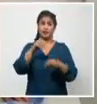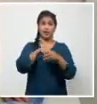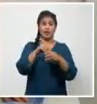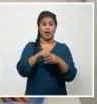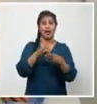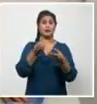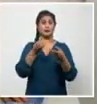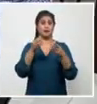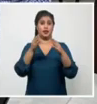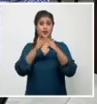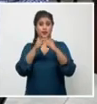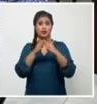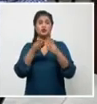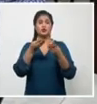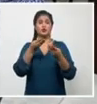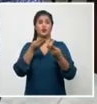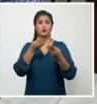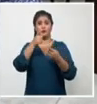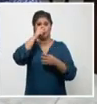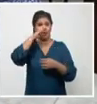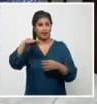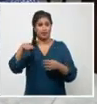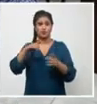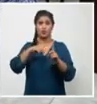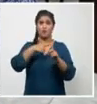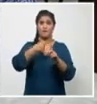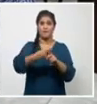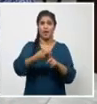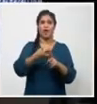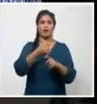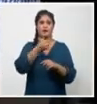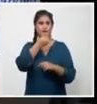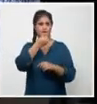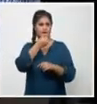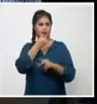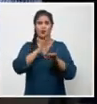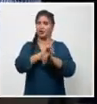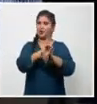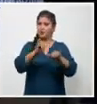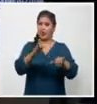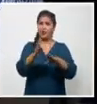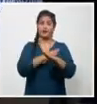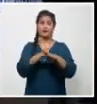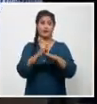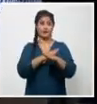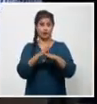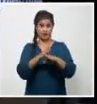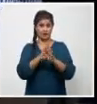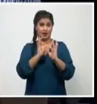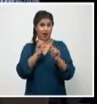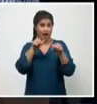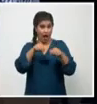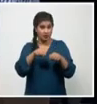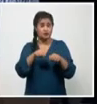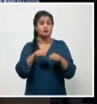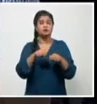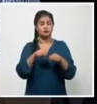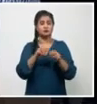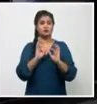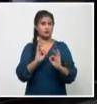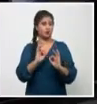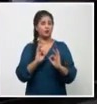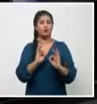rentas y de viajeros. Las máximas autoridades del partido y el gobierno de la provincia, encabezadas por el Iván Izquierdo Alonso y Mario Sabines Lorenzo,